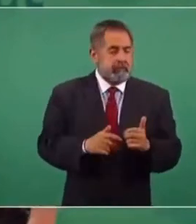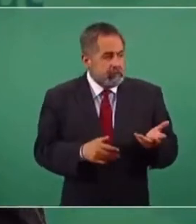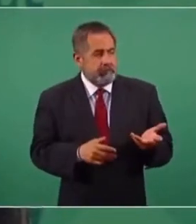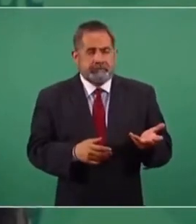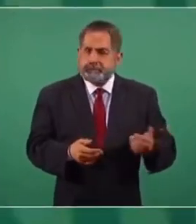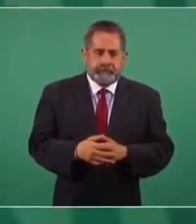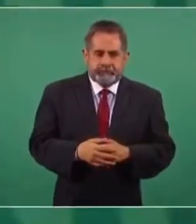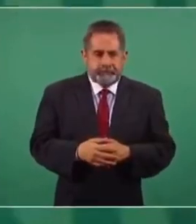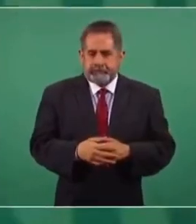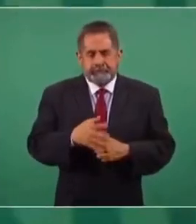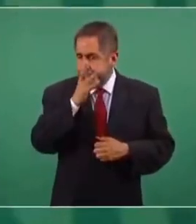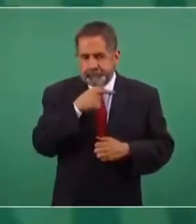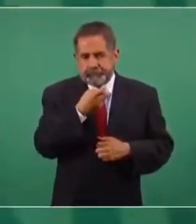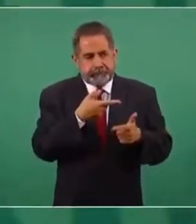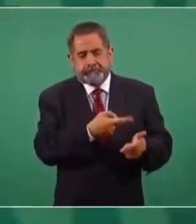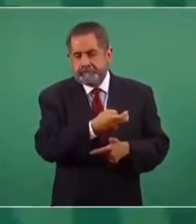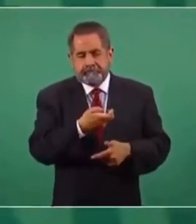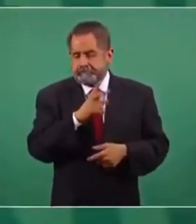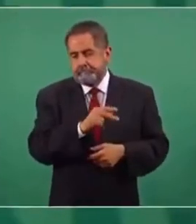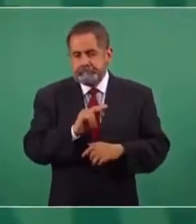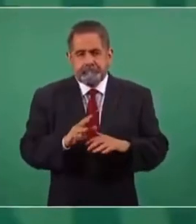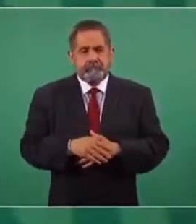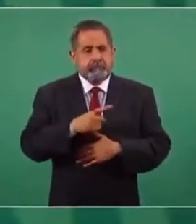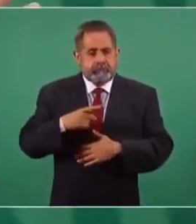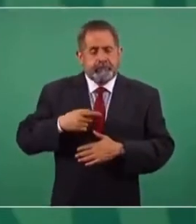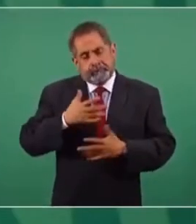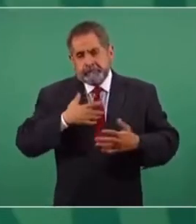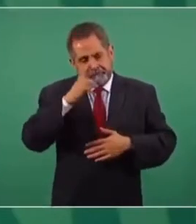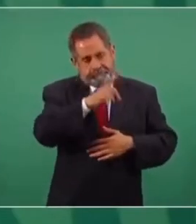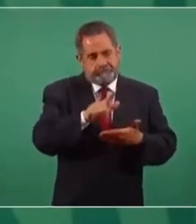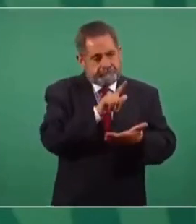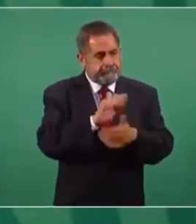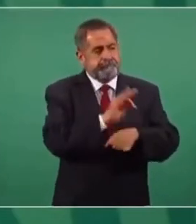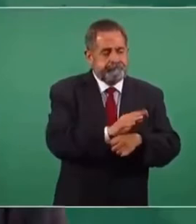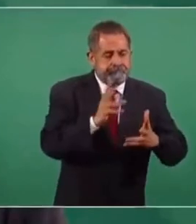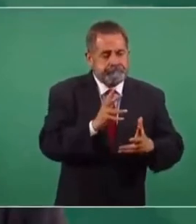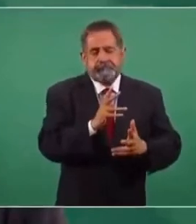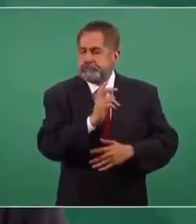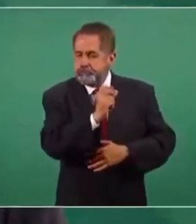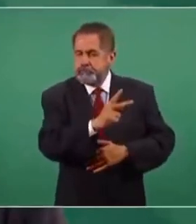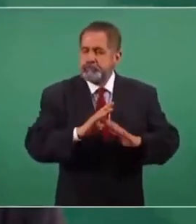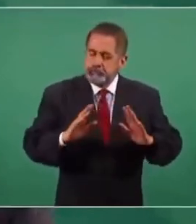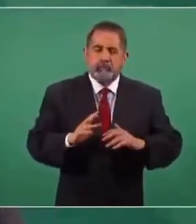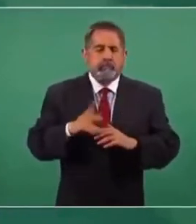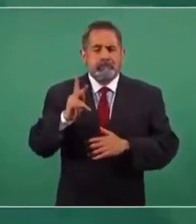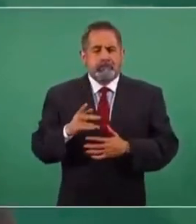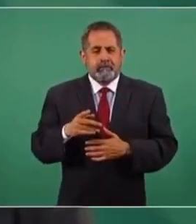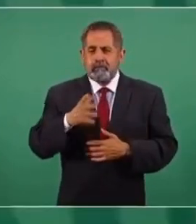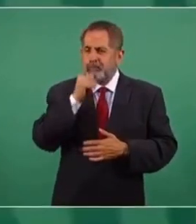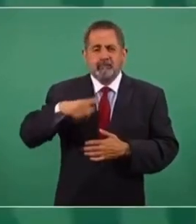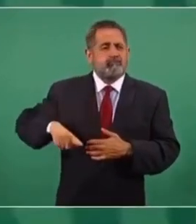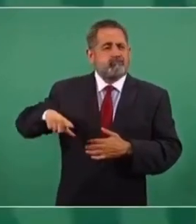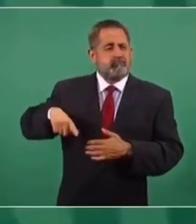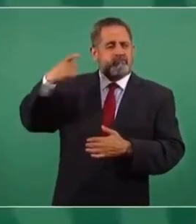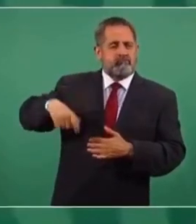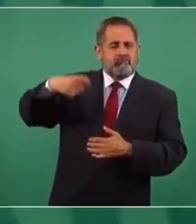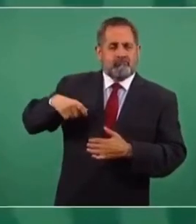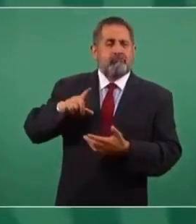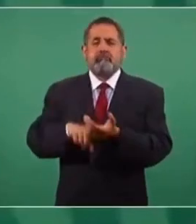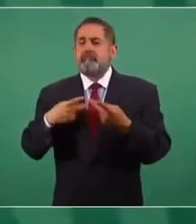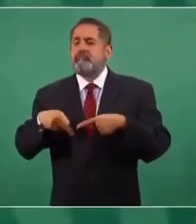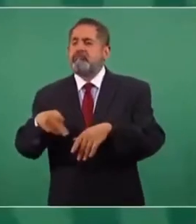puede quedar así, desde luego tenemos que respetar la legalidad, pero no puede haber gobierno rico con pueblo pobre.